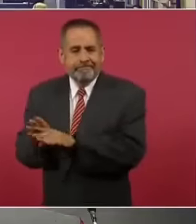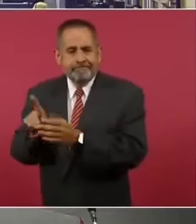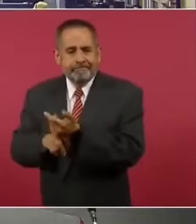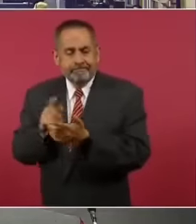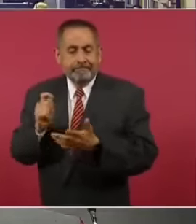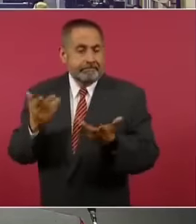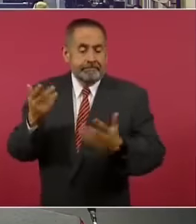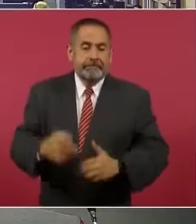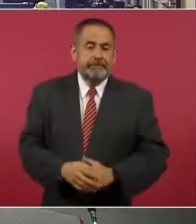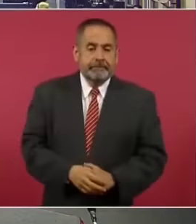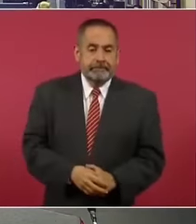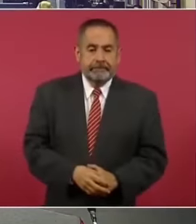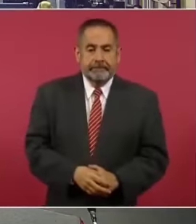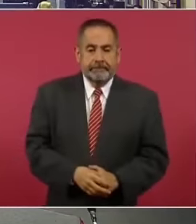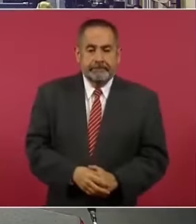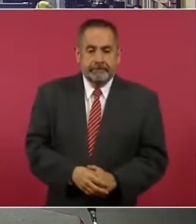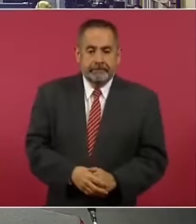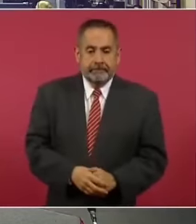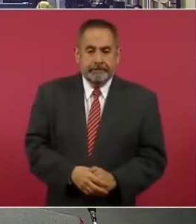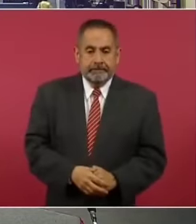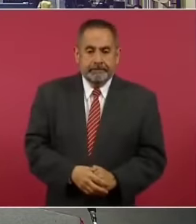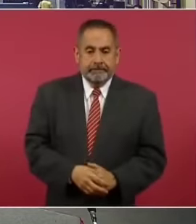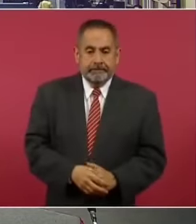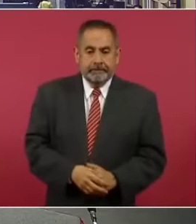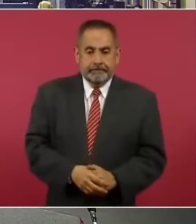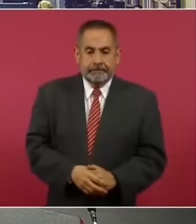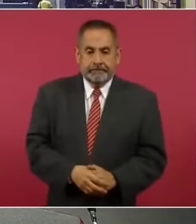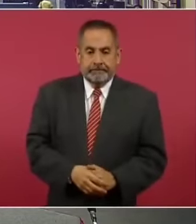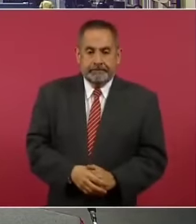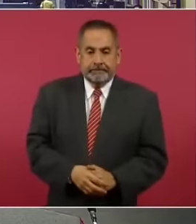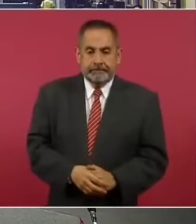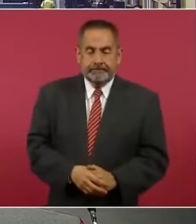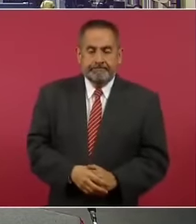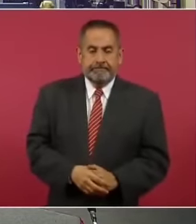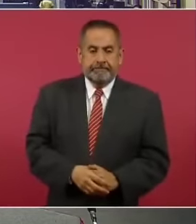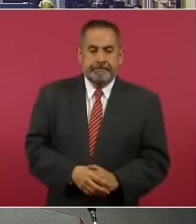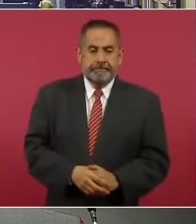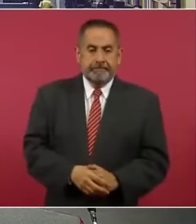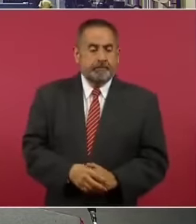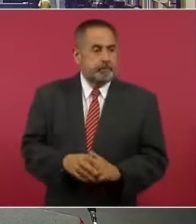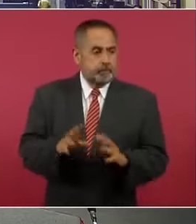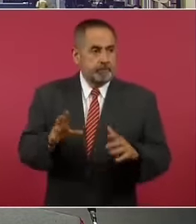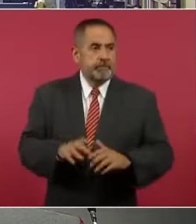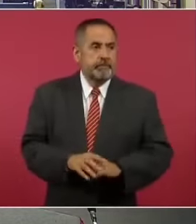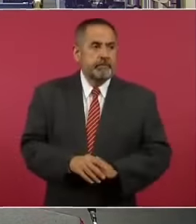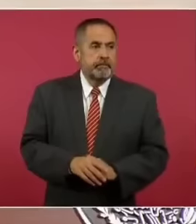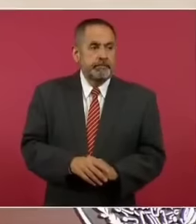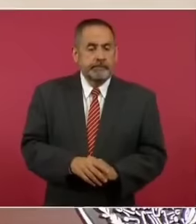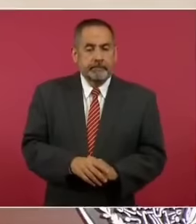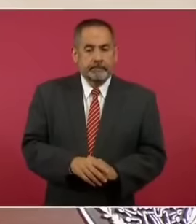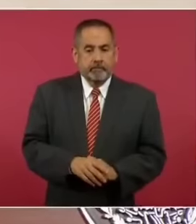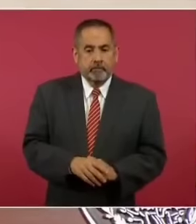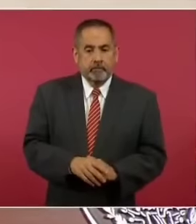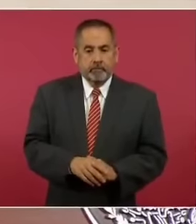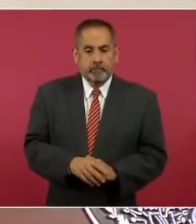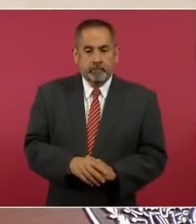Bueno, en definitiva nosotros